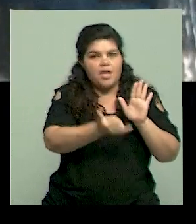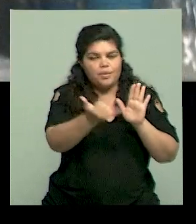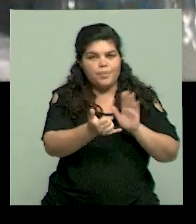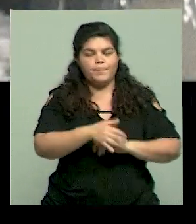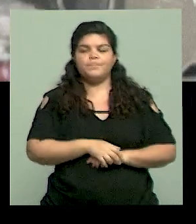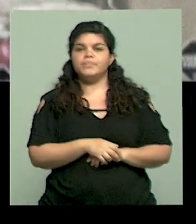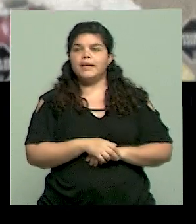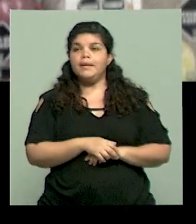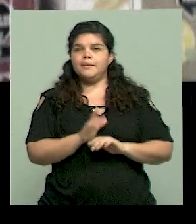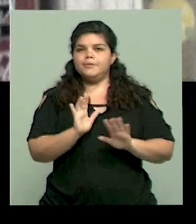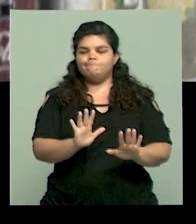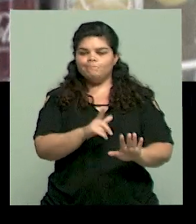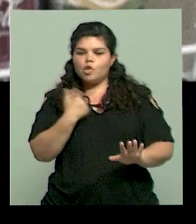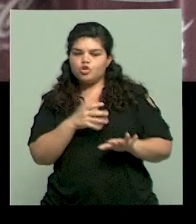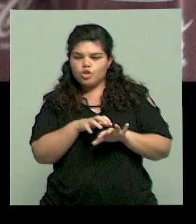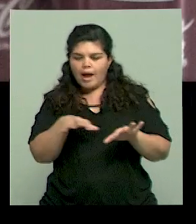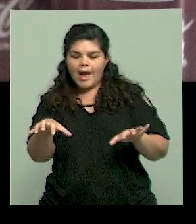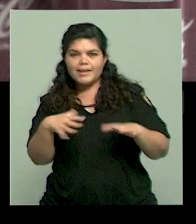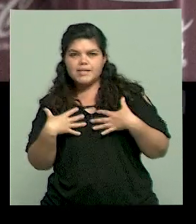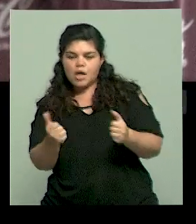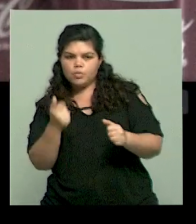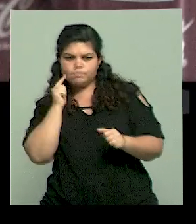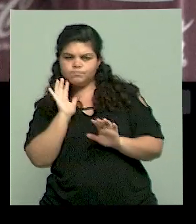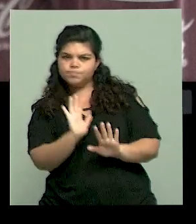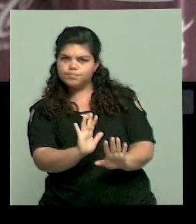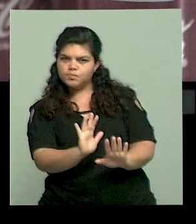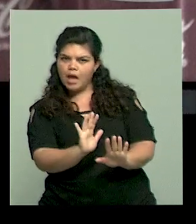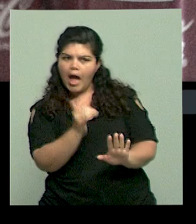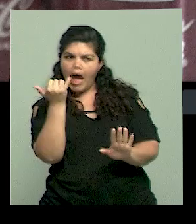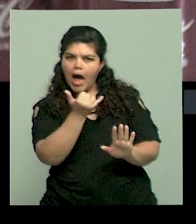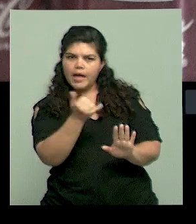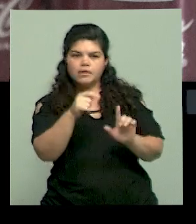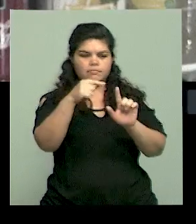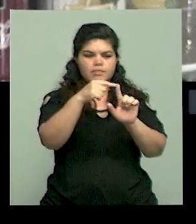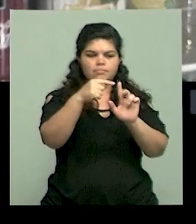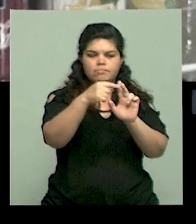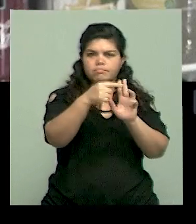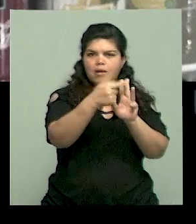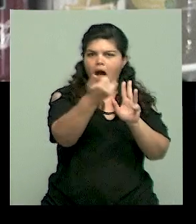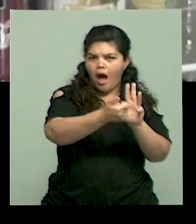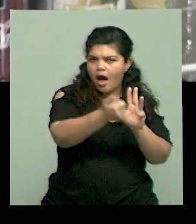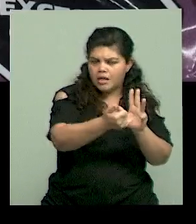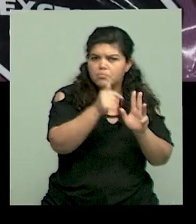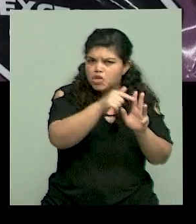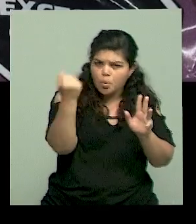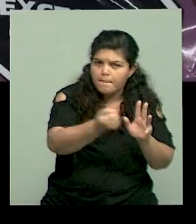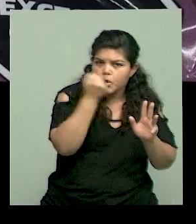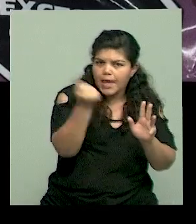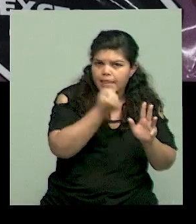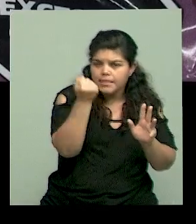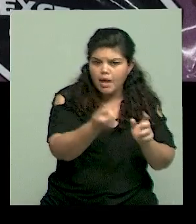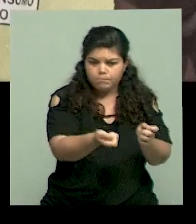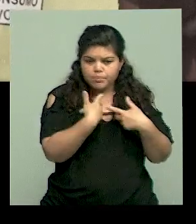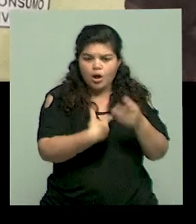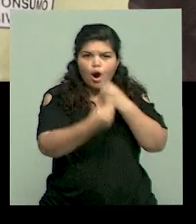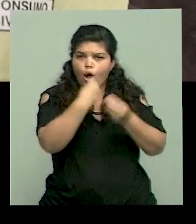decirle, espera un poquito, mirá que esto tiene esto, esto y esto. Entonces, no es para dejar de comerlo o porque es mejor o peor si tiene más